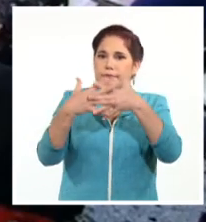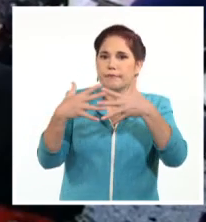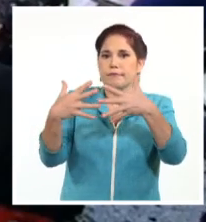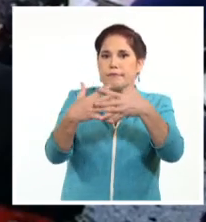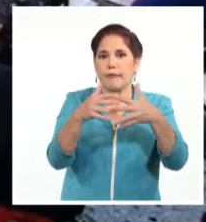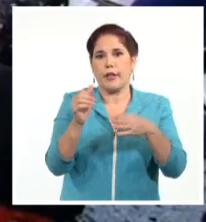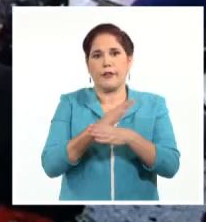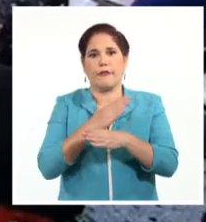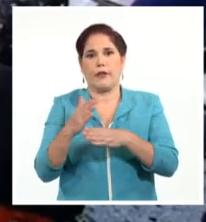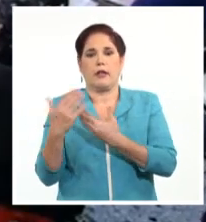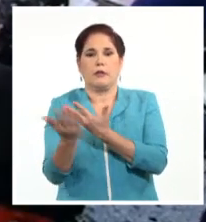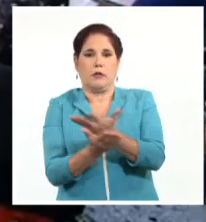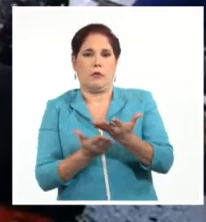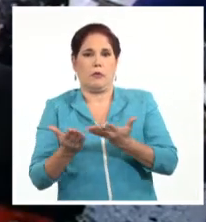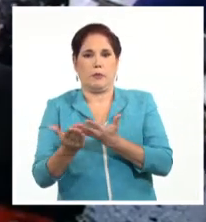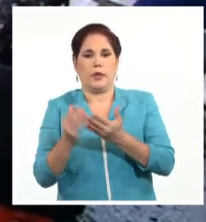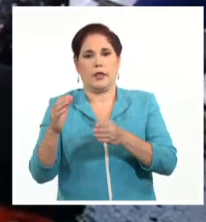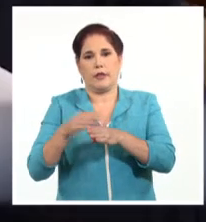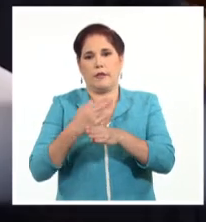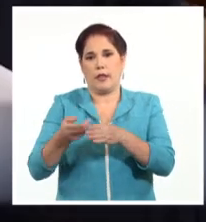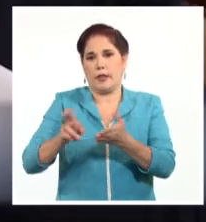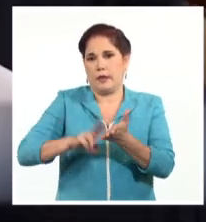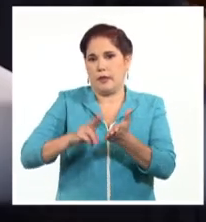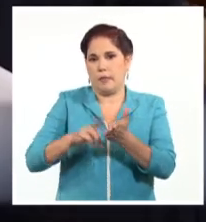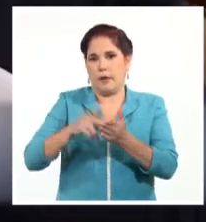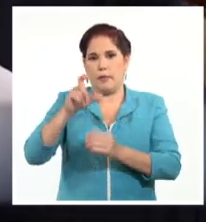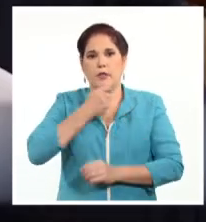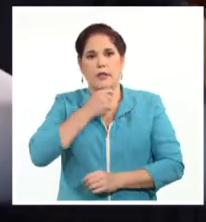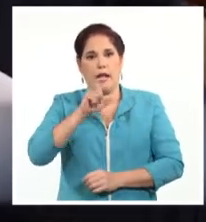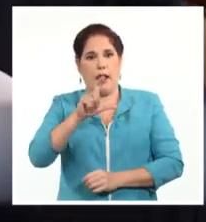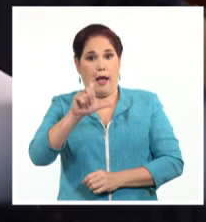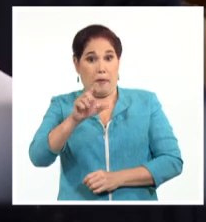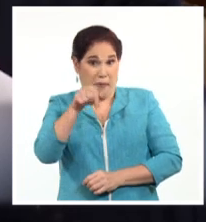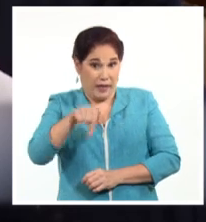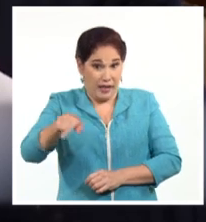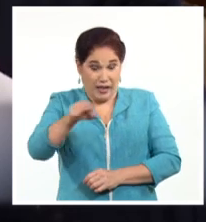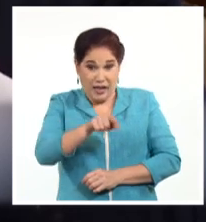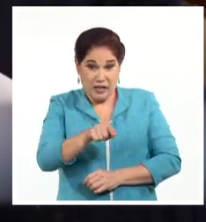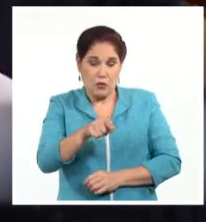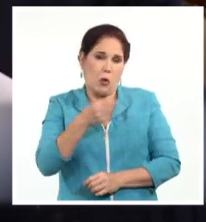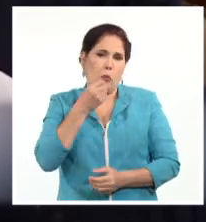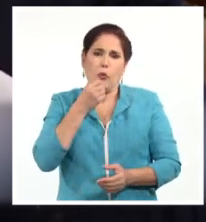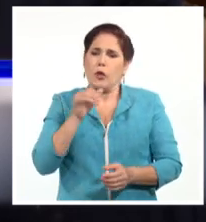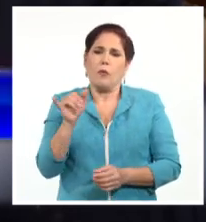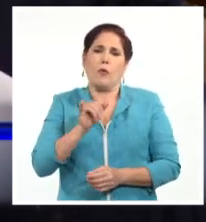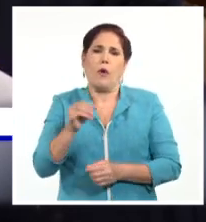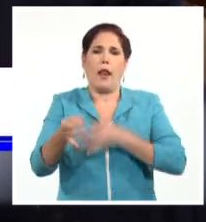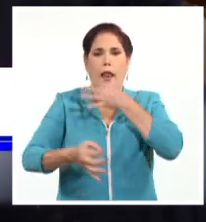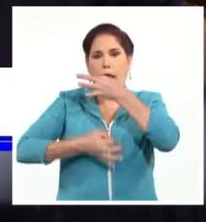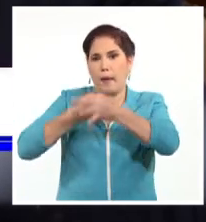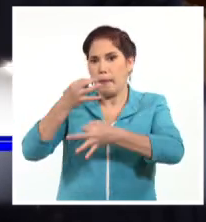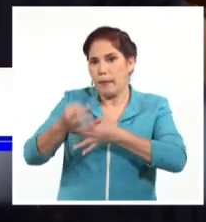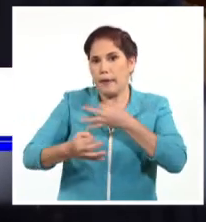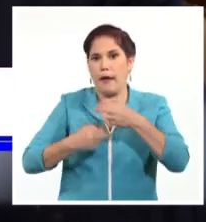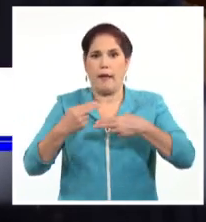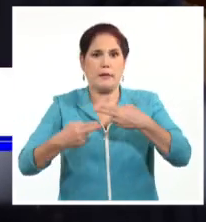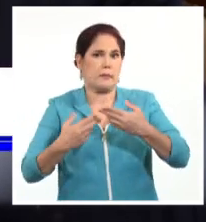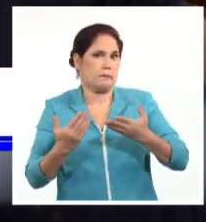desafíos locales. La CELAC es un mecanismo donde podemos actuar